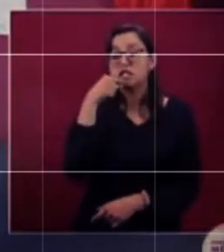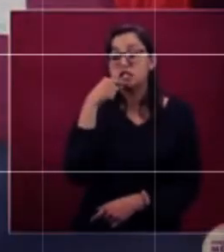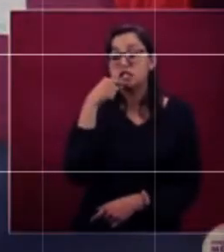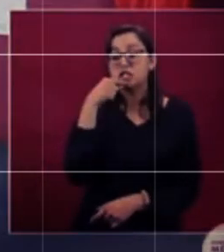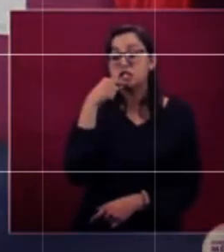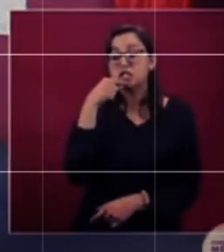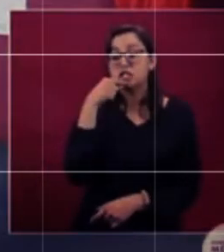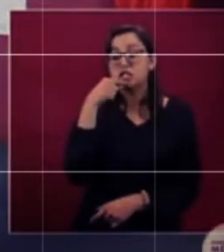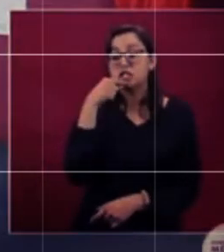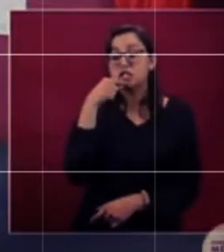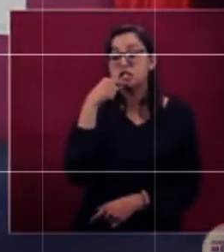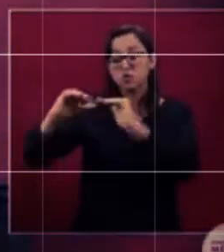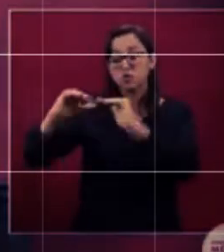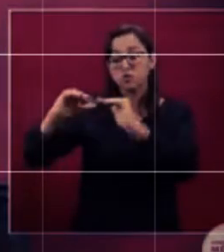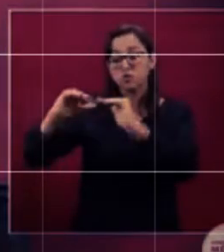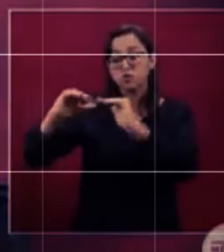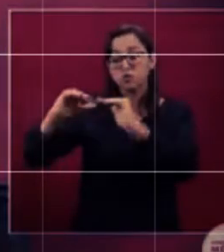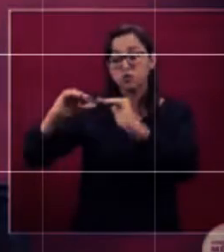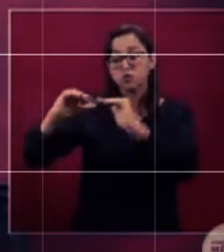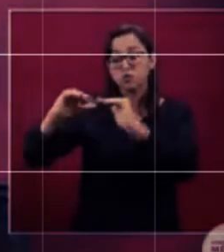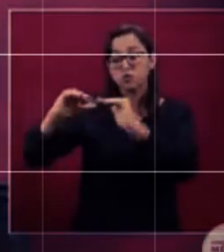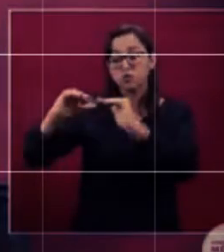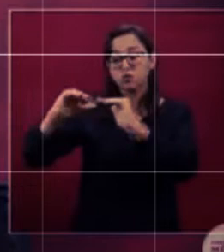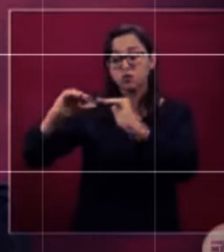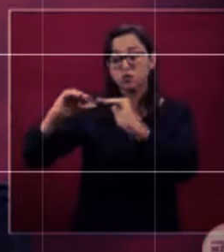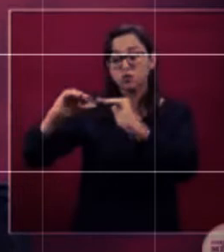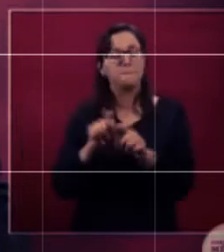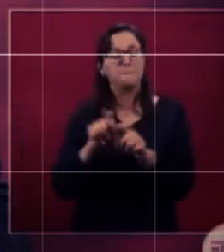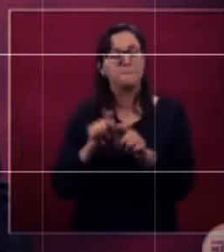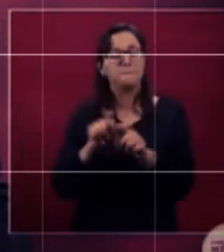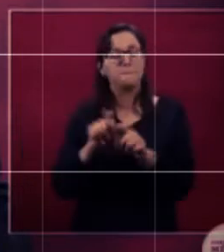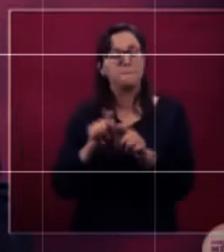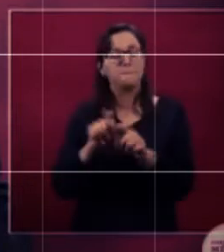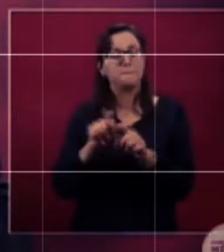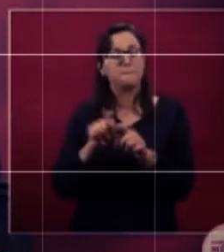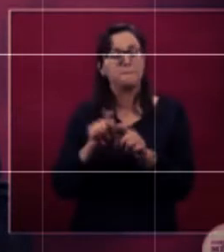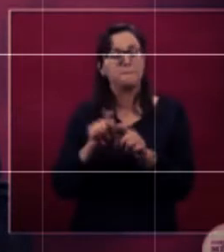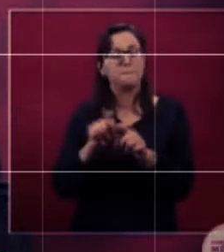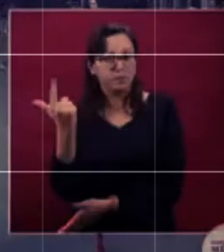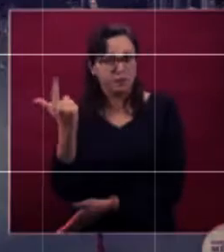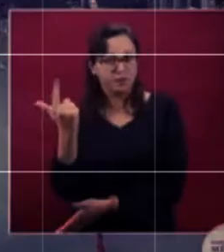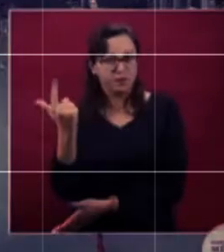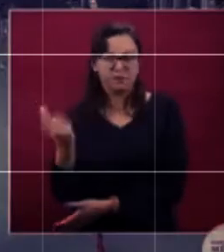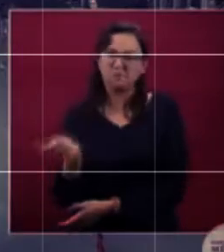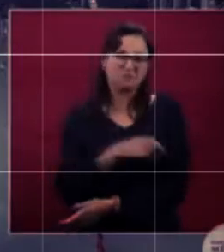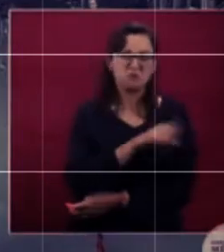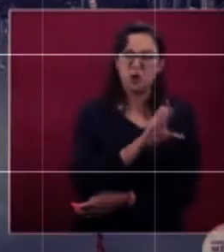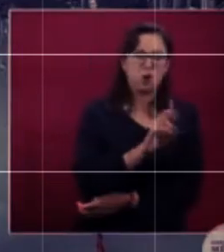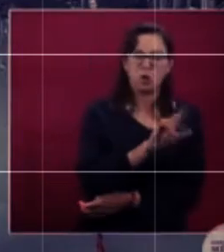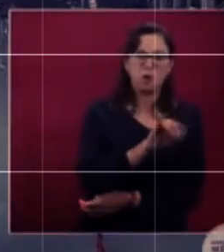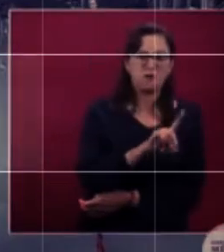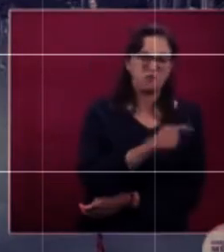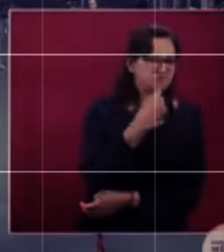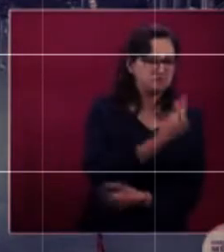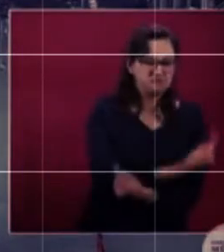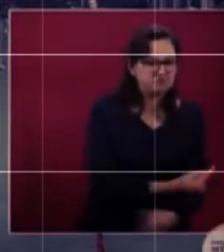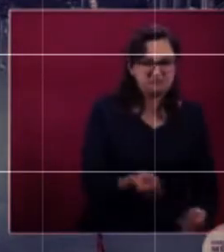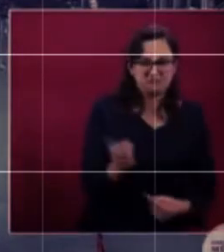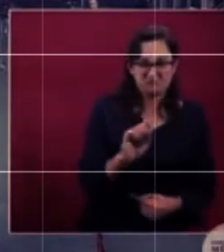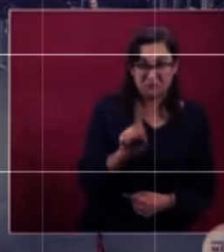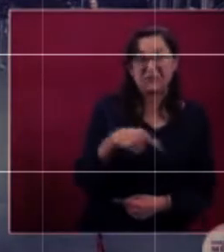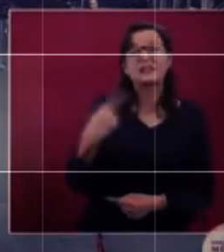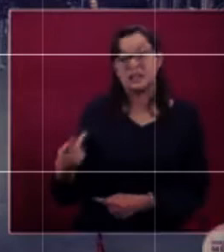complicarse si les da infección por los virus influenza. Por esta razón, estas poblaciones, estos